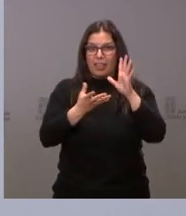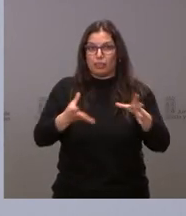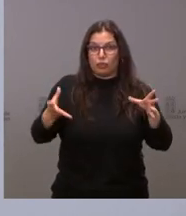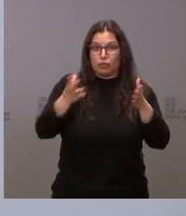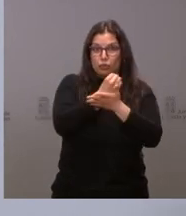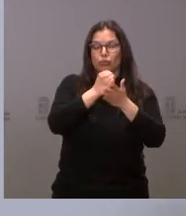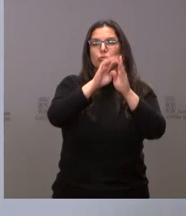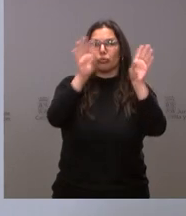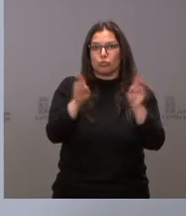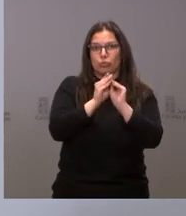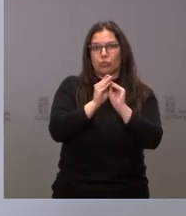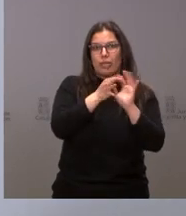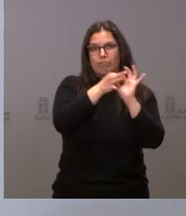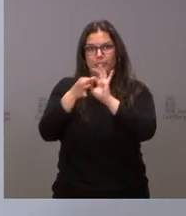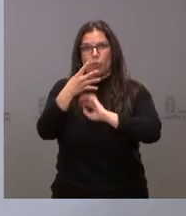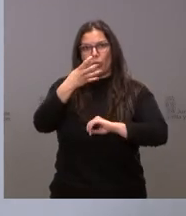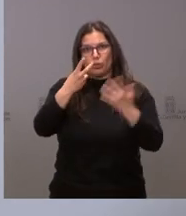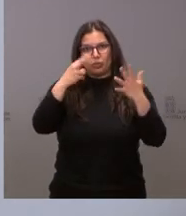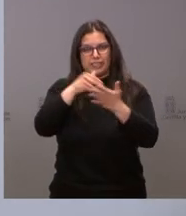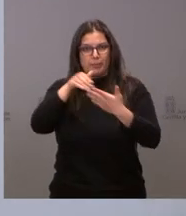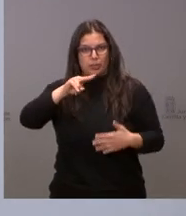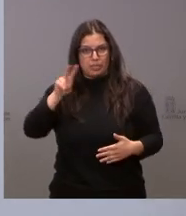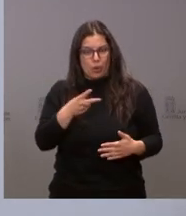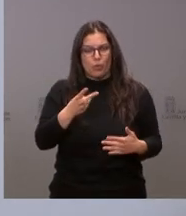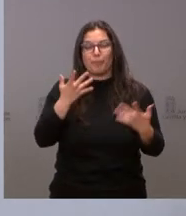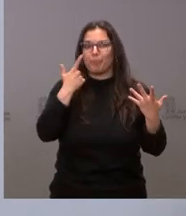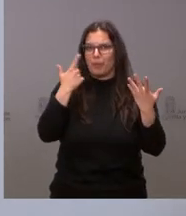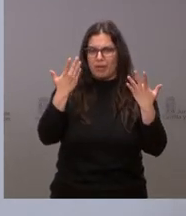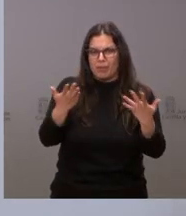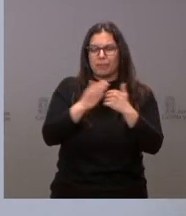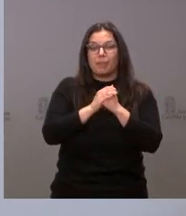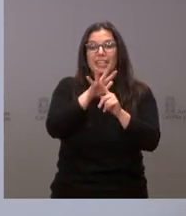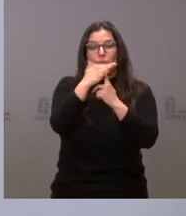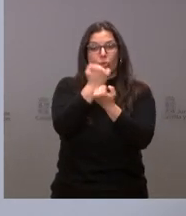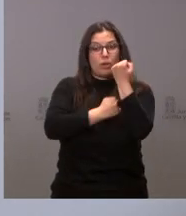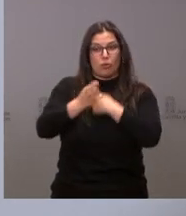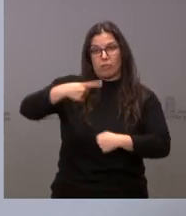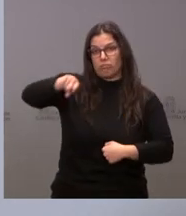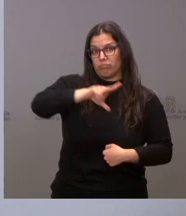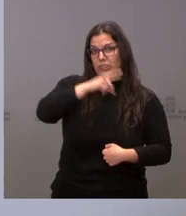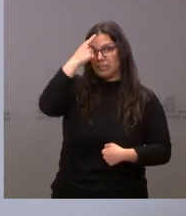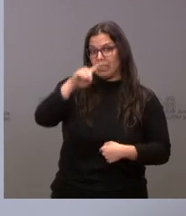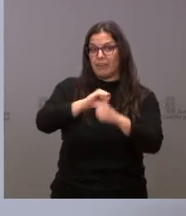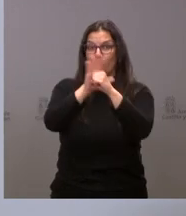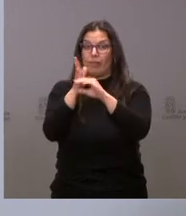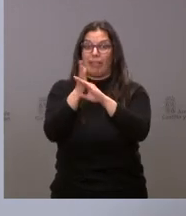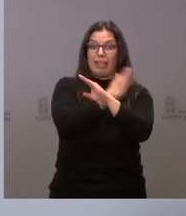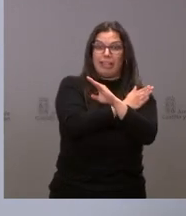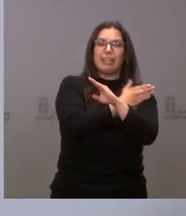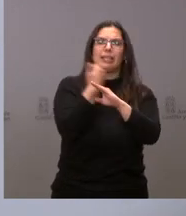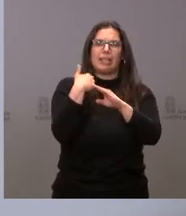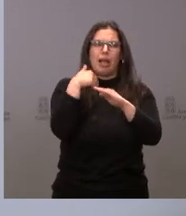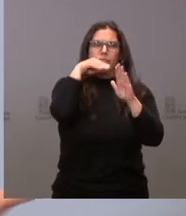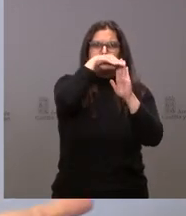Vamos a ver, la situación económica, saben ustedes, que antes de la pandemia estaba decayendo. Los